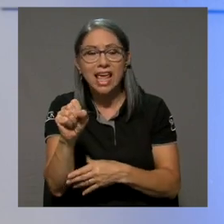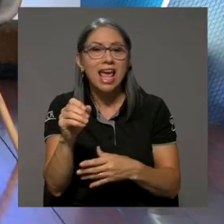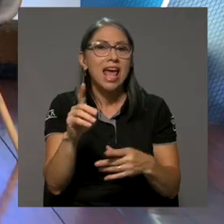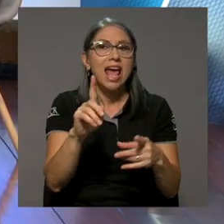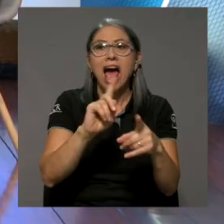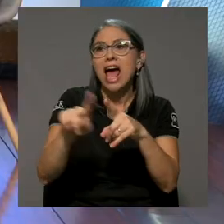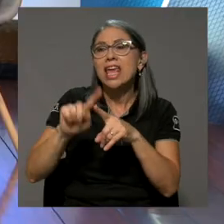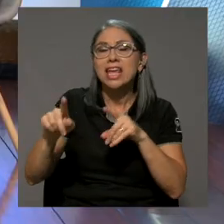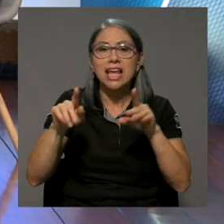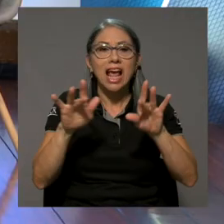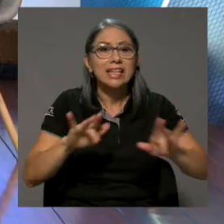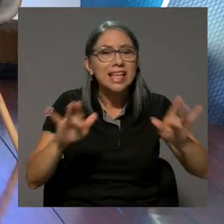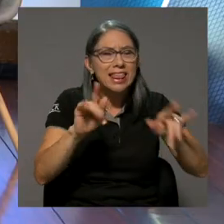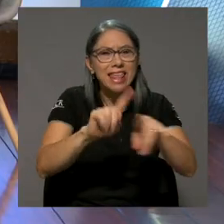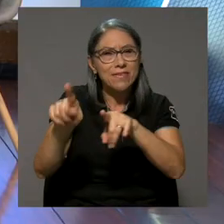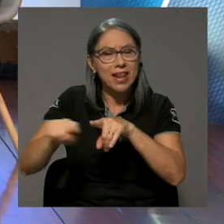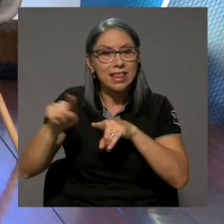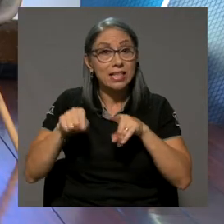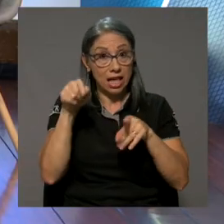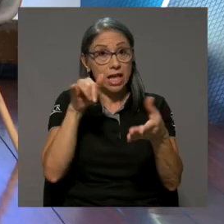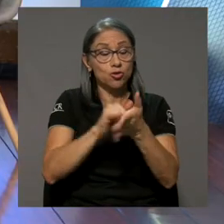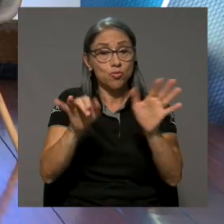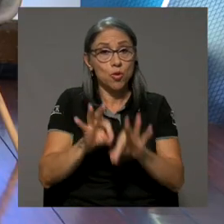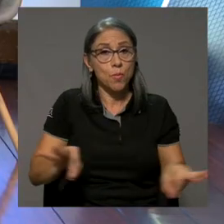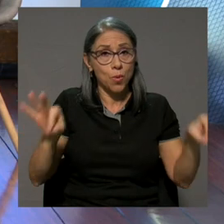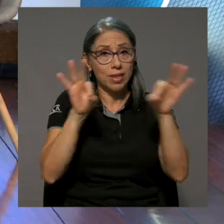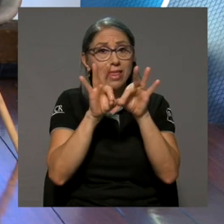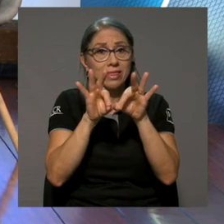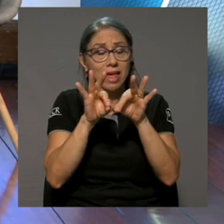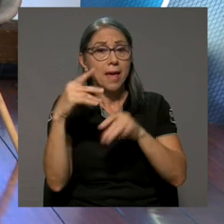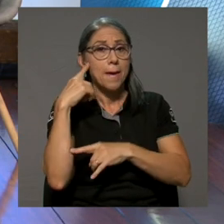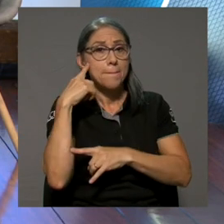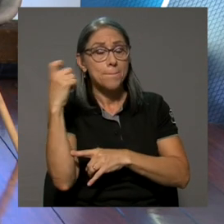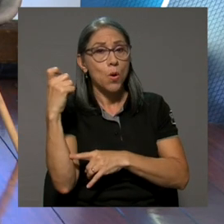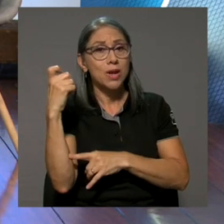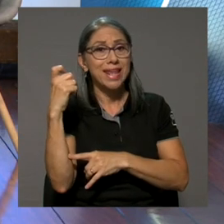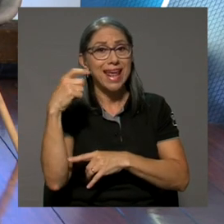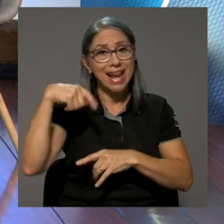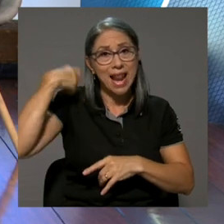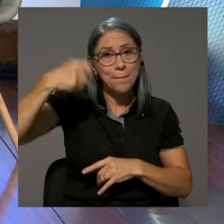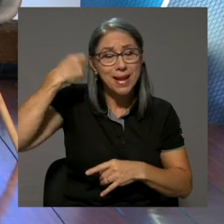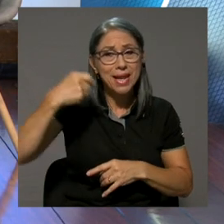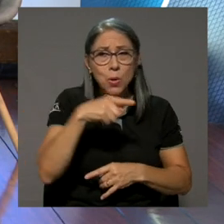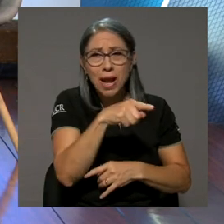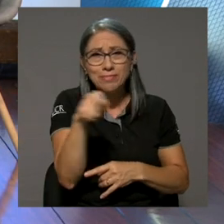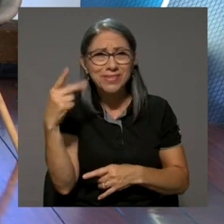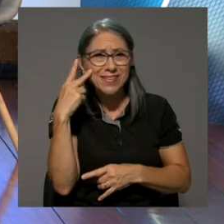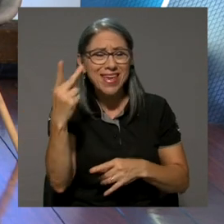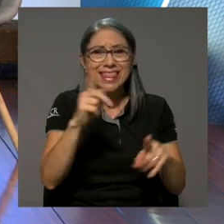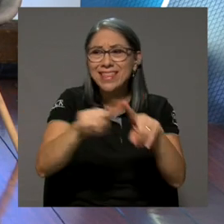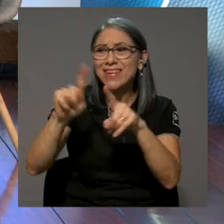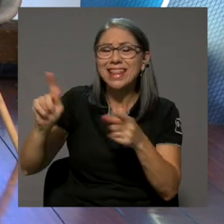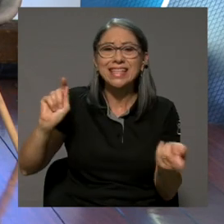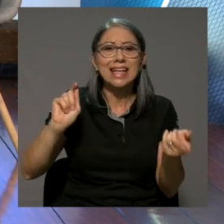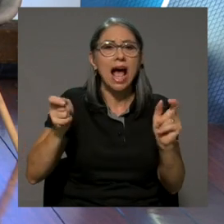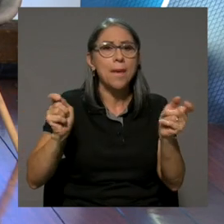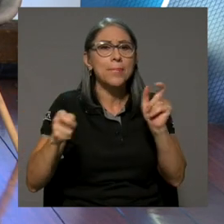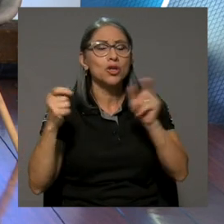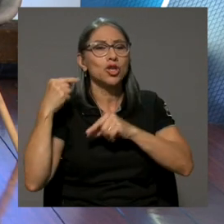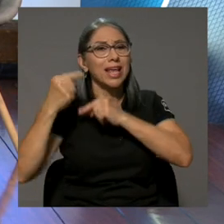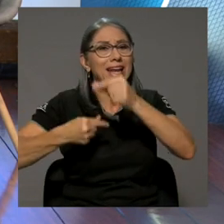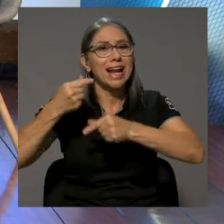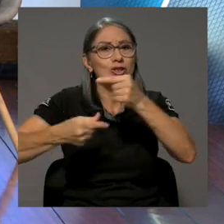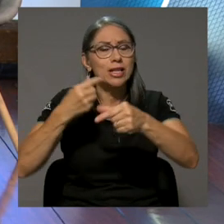demás. Y todo esto me parece importante porque la película aborda los cambios generacionales y ese